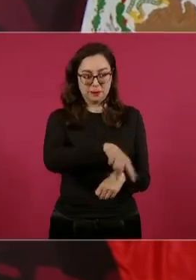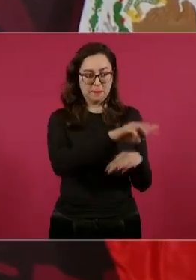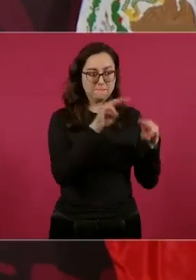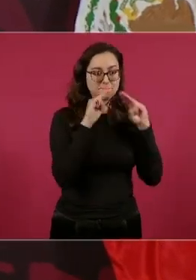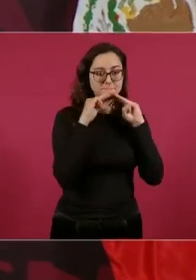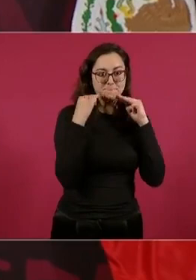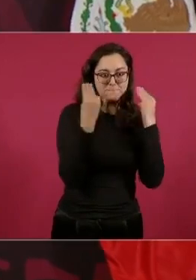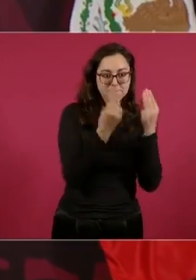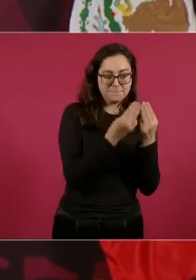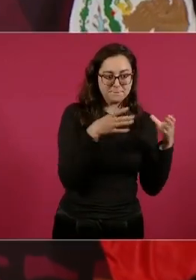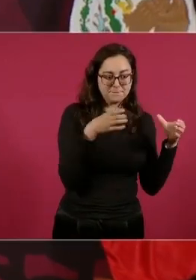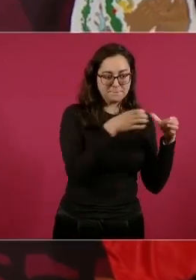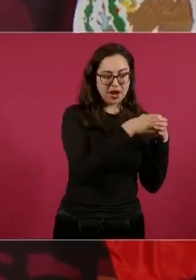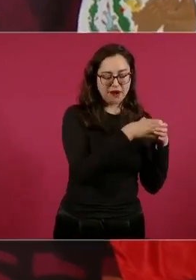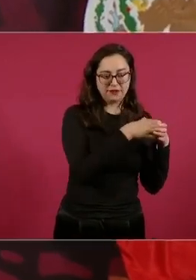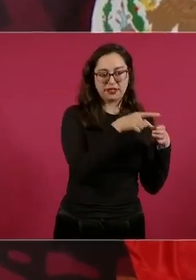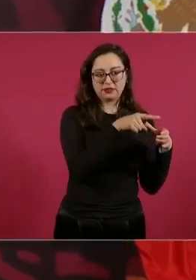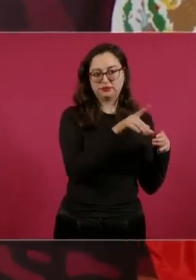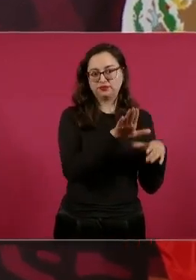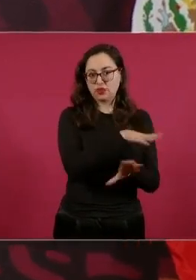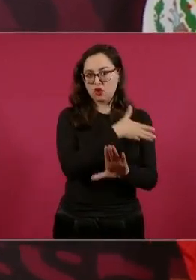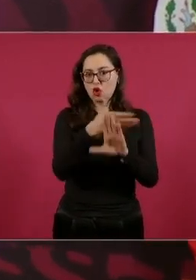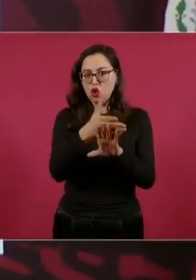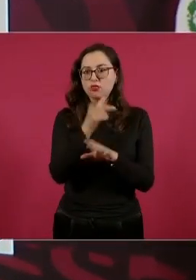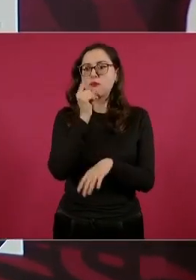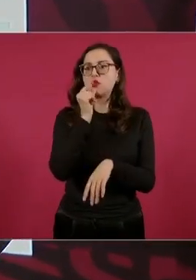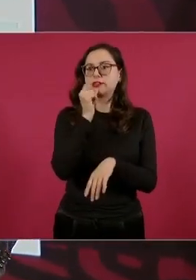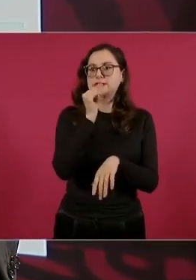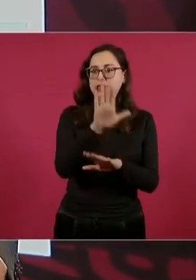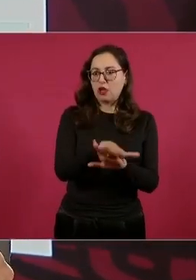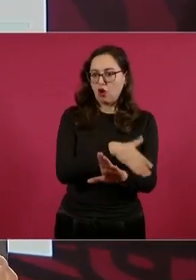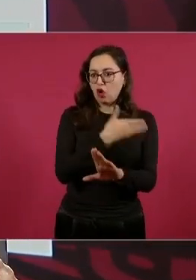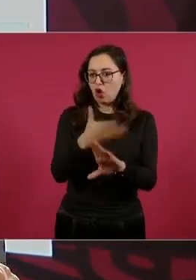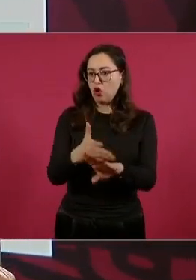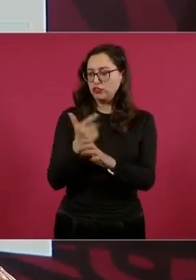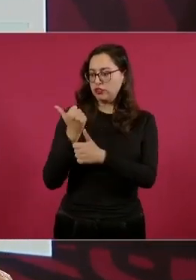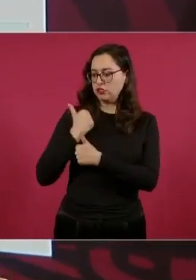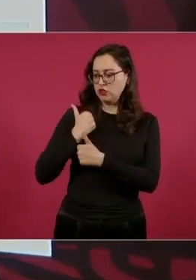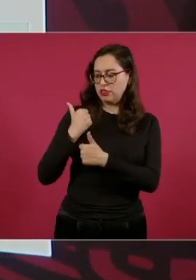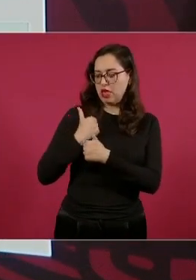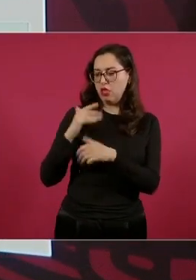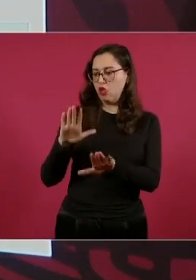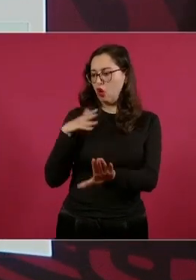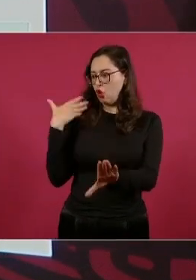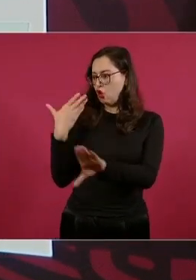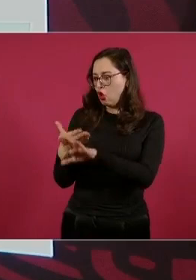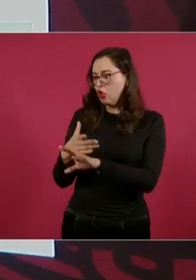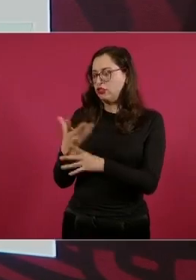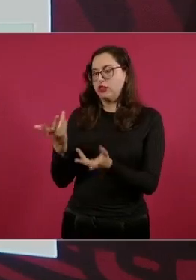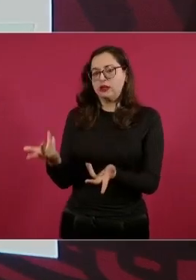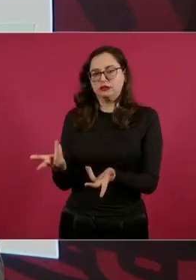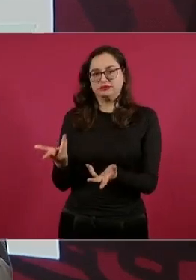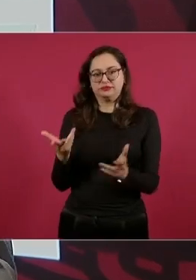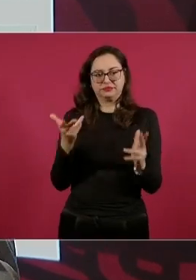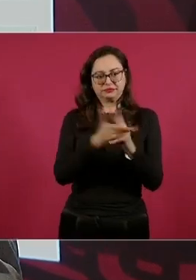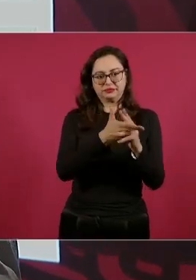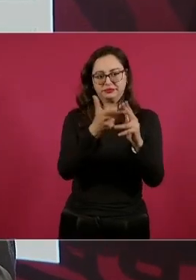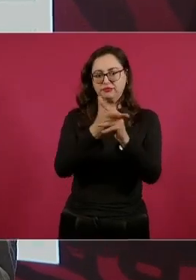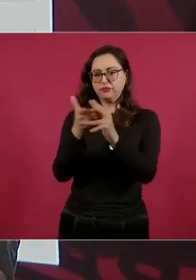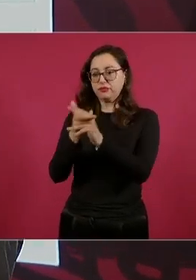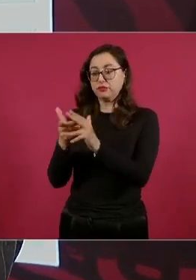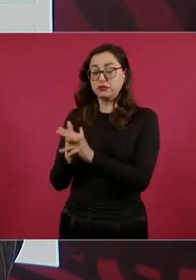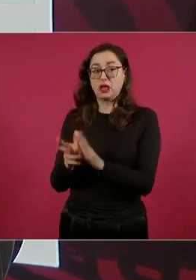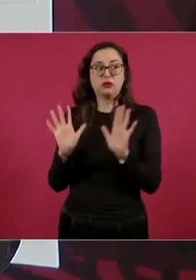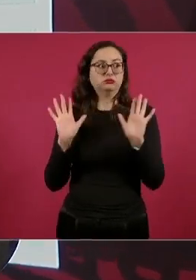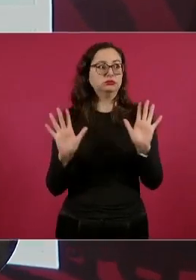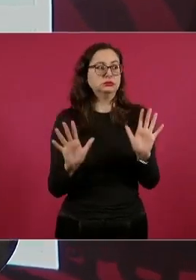Entonces, el juez, si está en esa circunstancia, que pida su cambio,